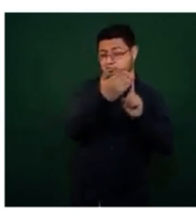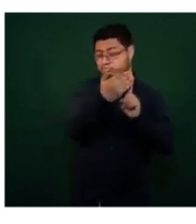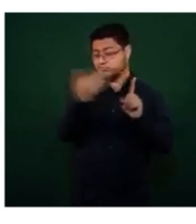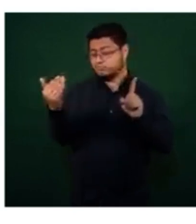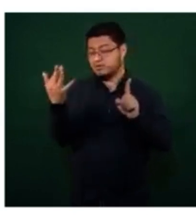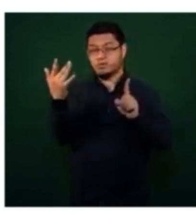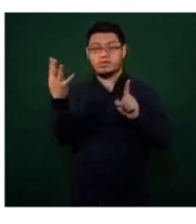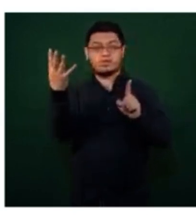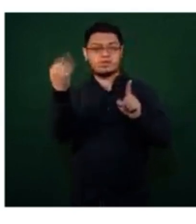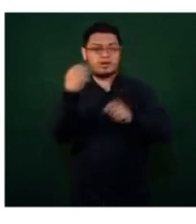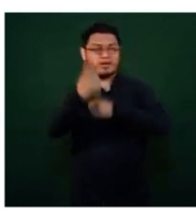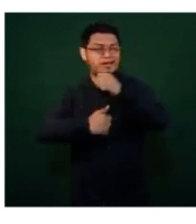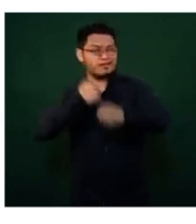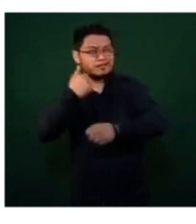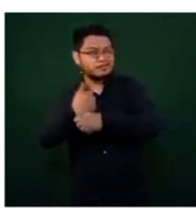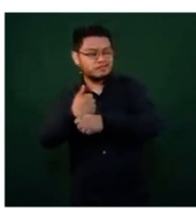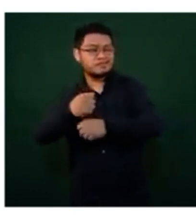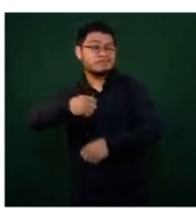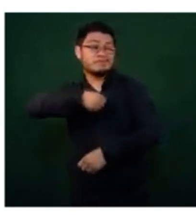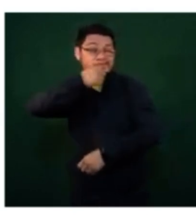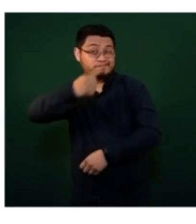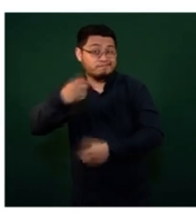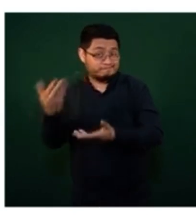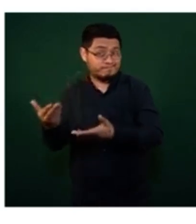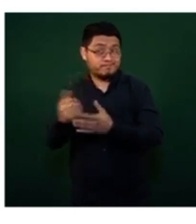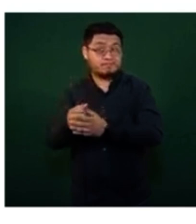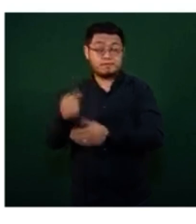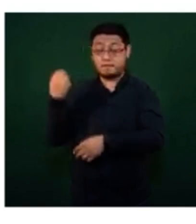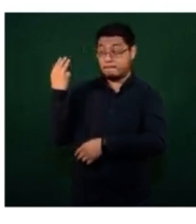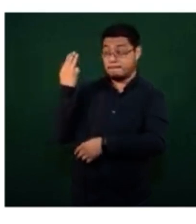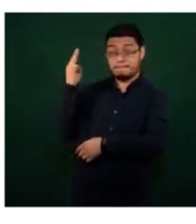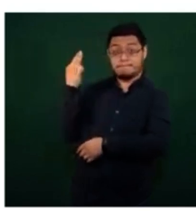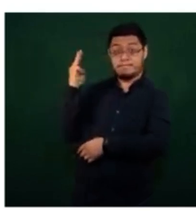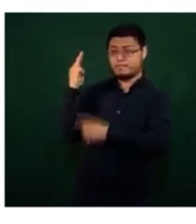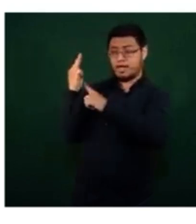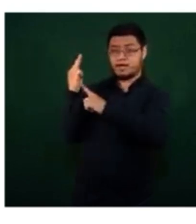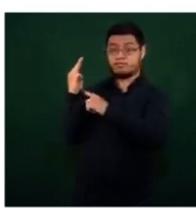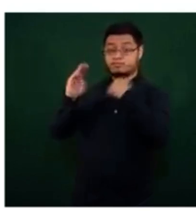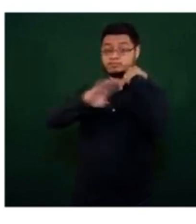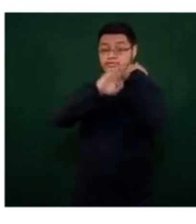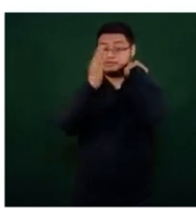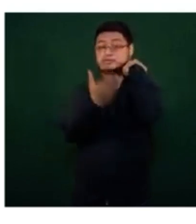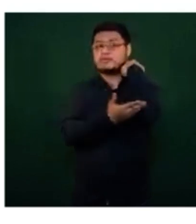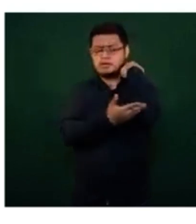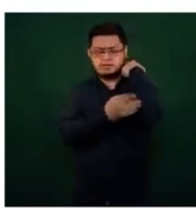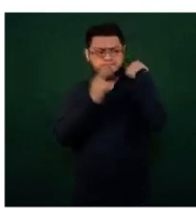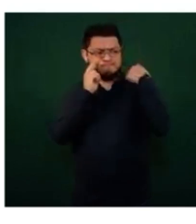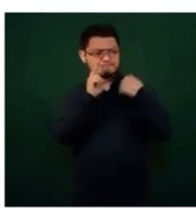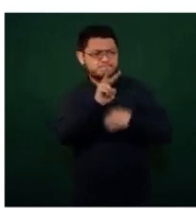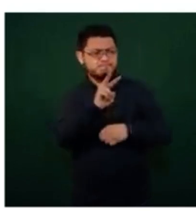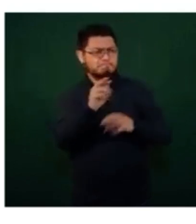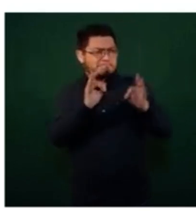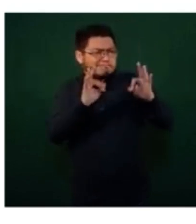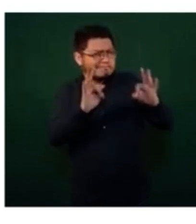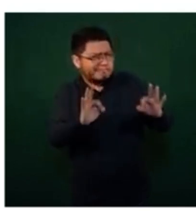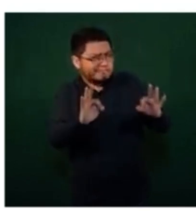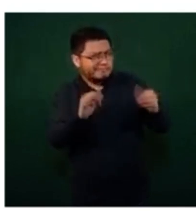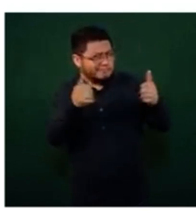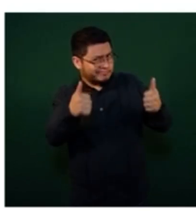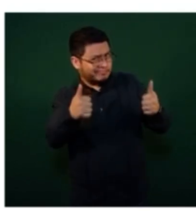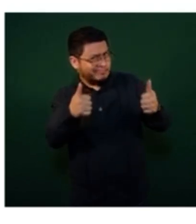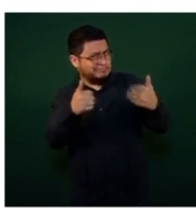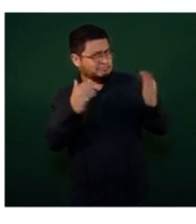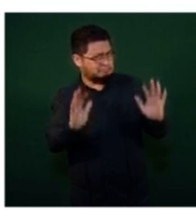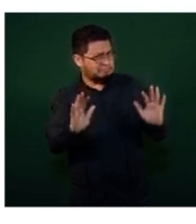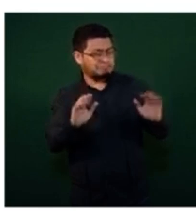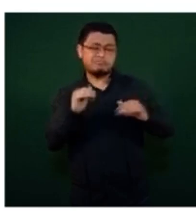edad. En mayo incorporamos a las mujeres embarazadas, cuando la evidencia científica fue convincente de que existía un mayor riesgo